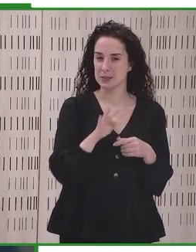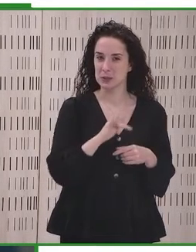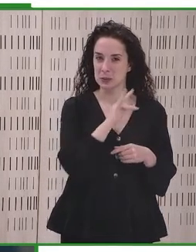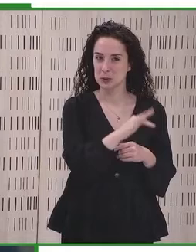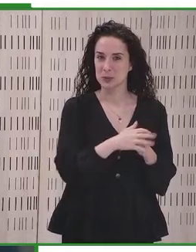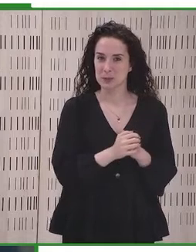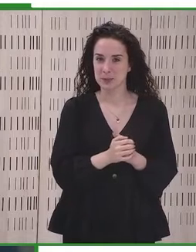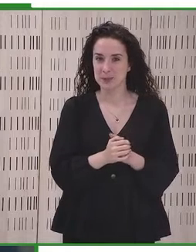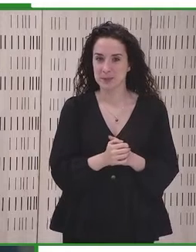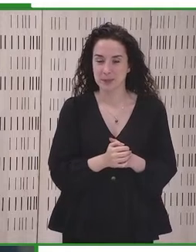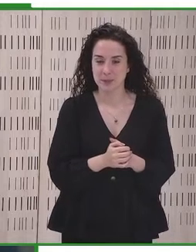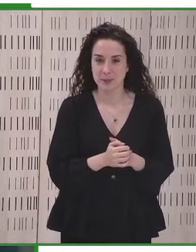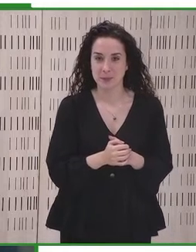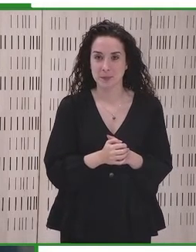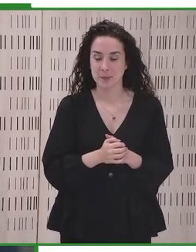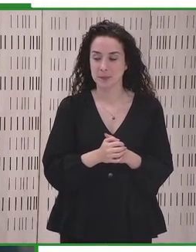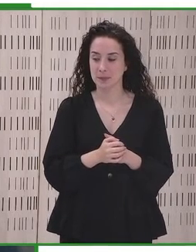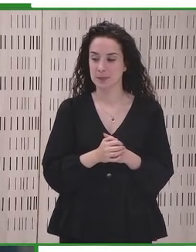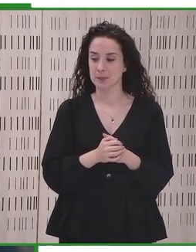la palabra. Adelante.